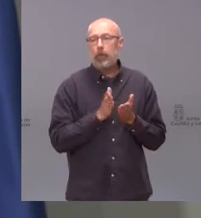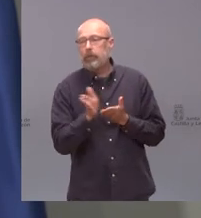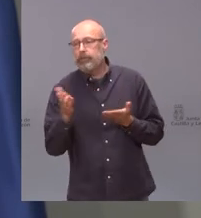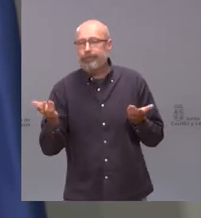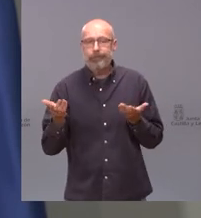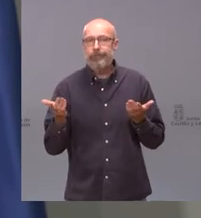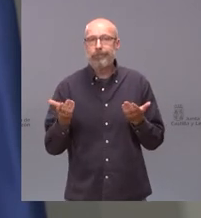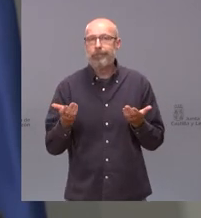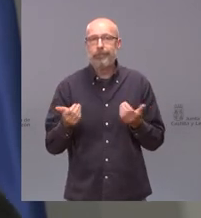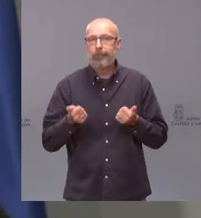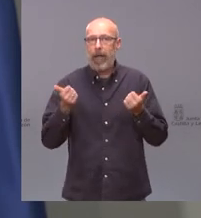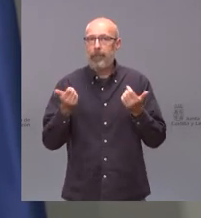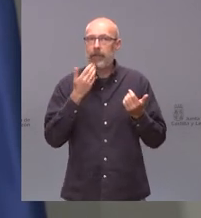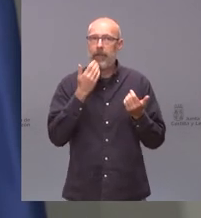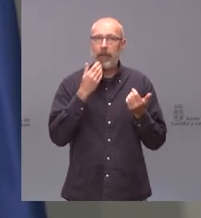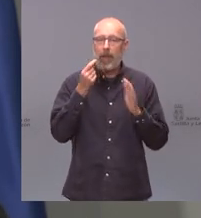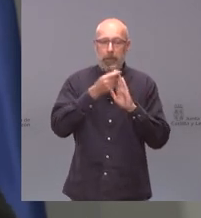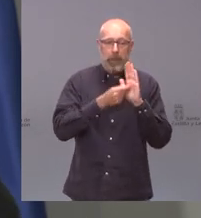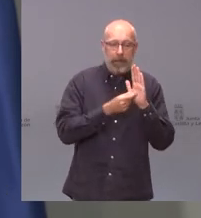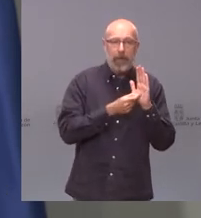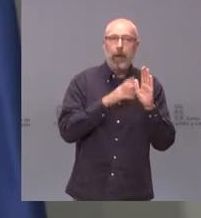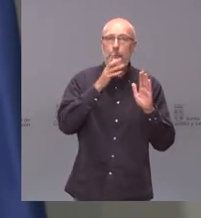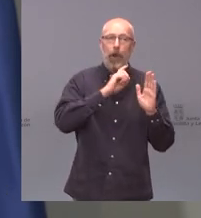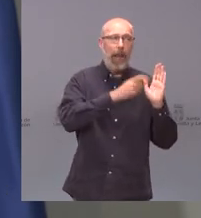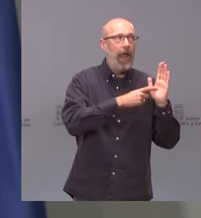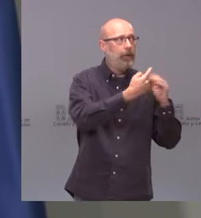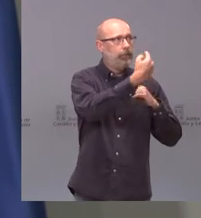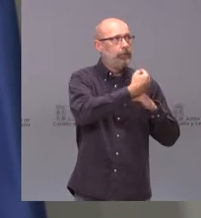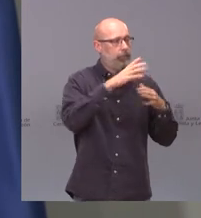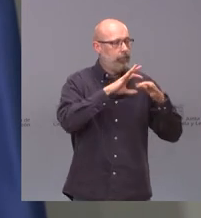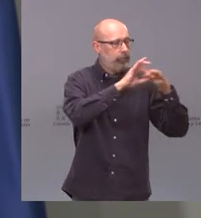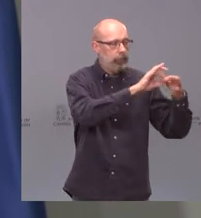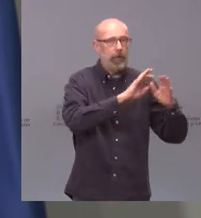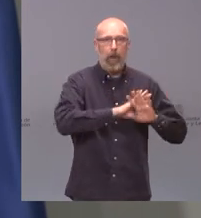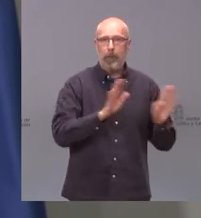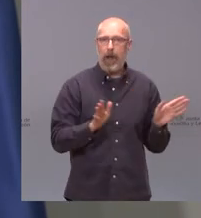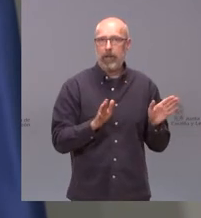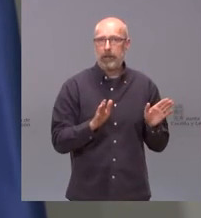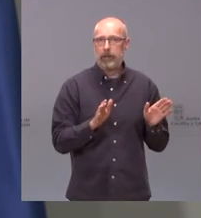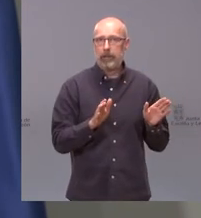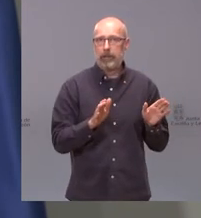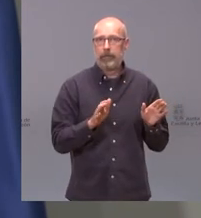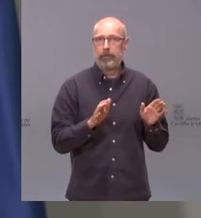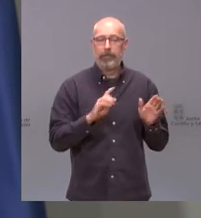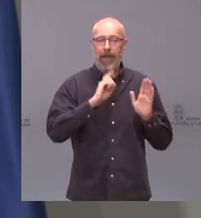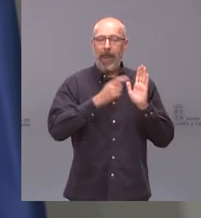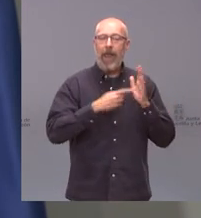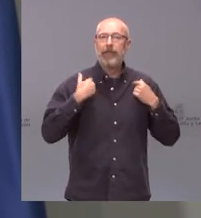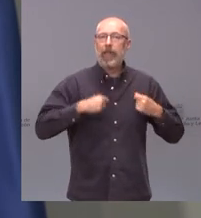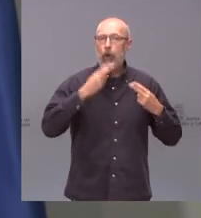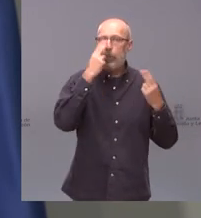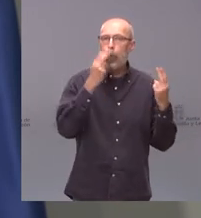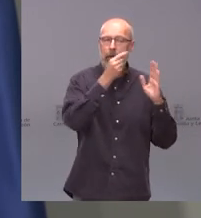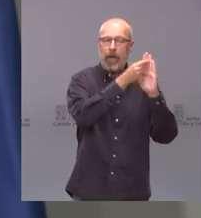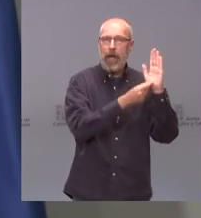las medidas que tenemos bajo el amparo legal que tenemos a el nuevo marco legal que es la ley de salud pública que es la que nos